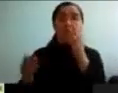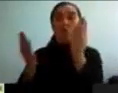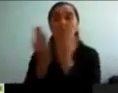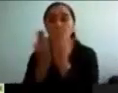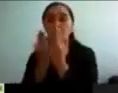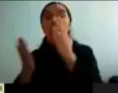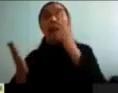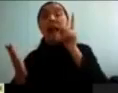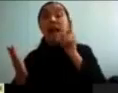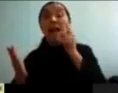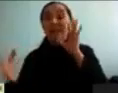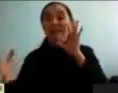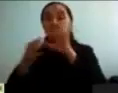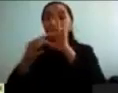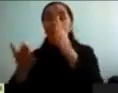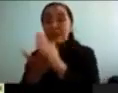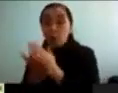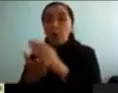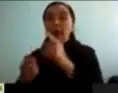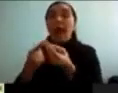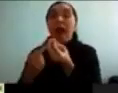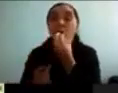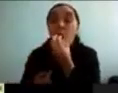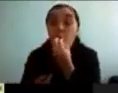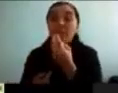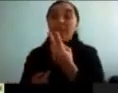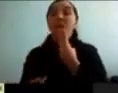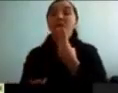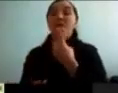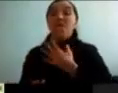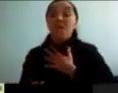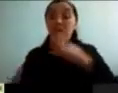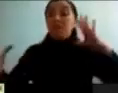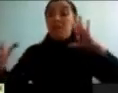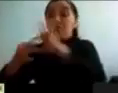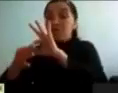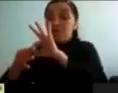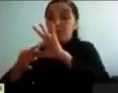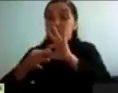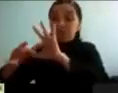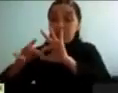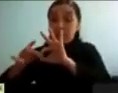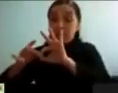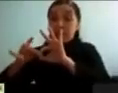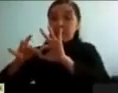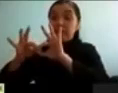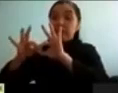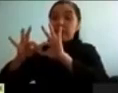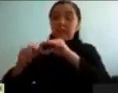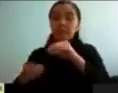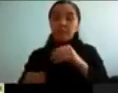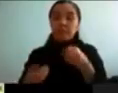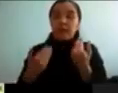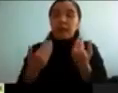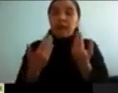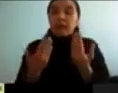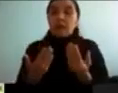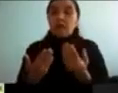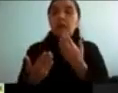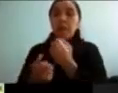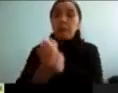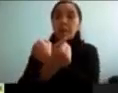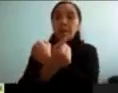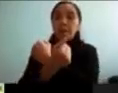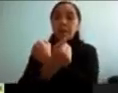forma de vivir. Y si nosotros repetimos eso y lo repetimos por ejemplo con la cantidad de presos que hay por